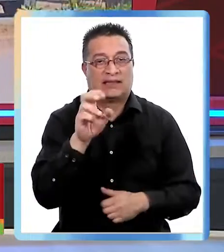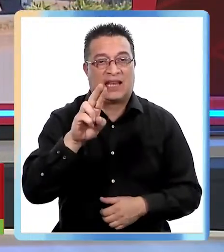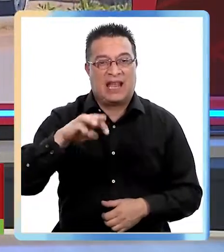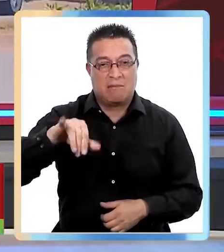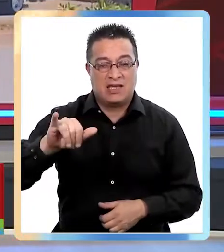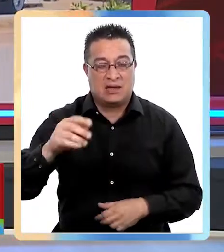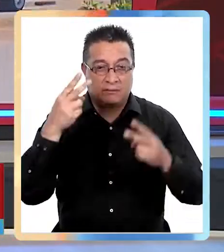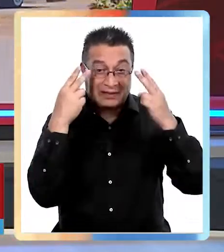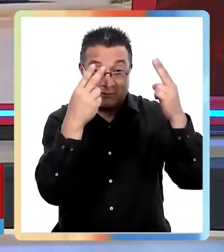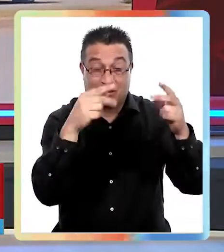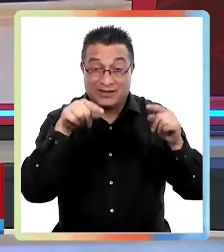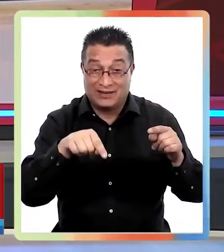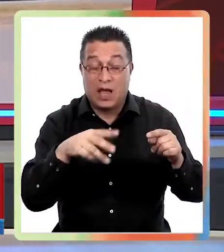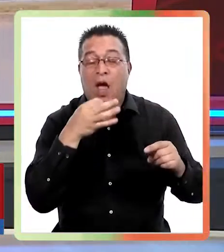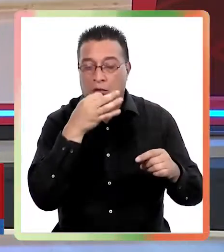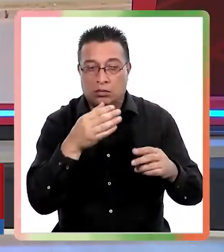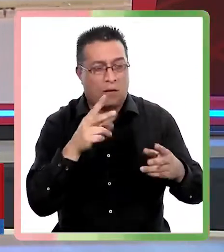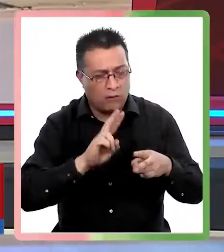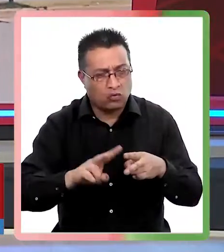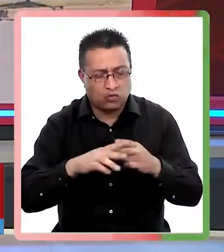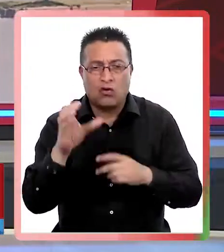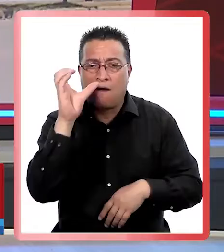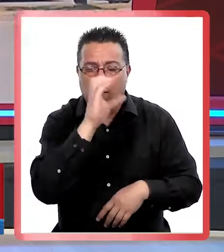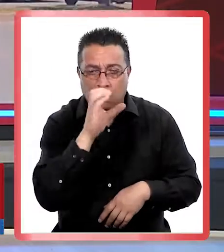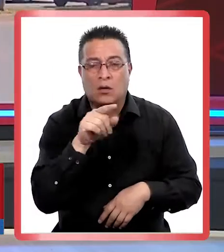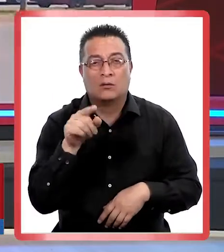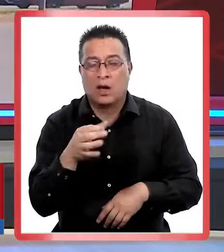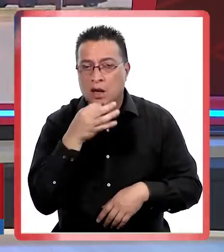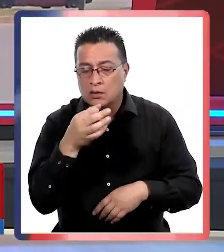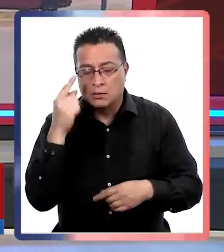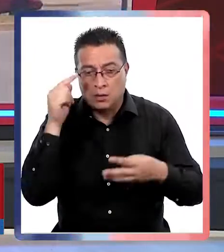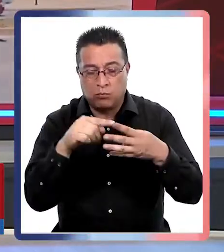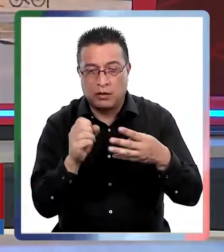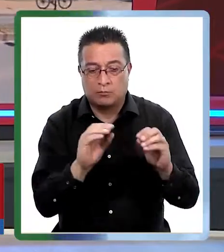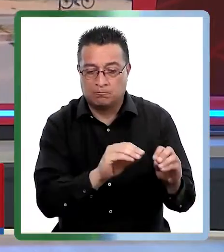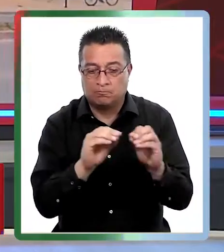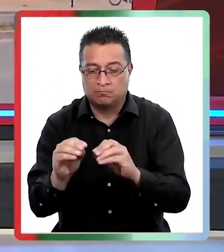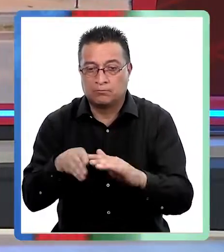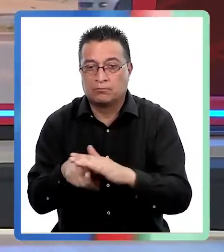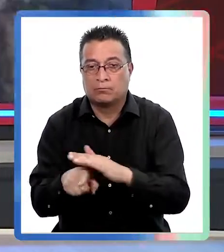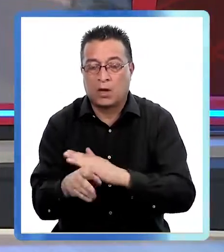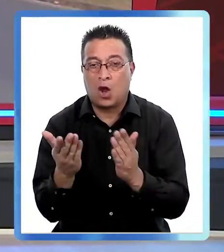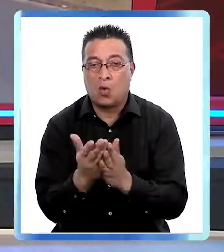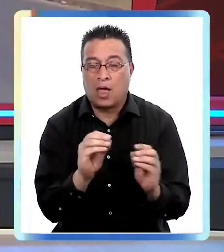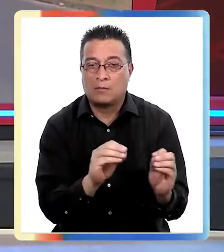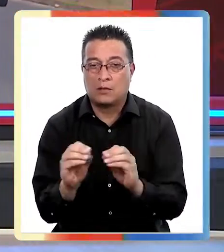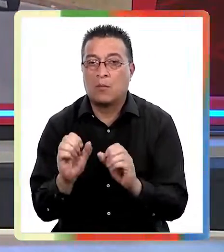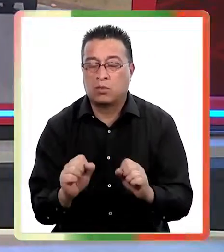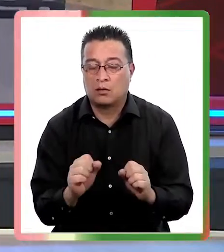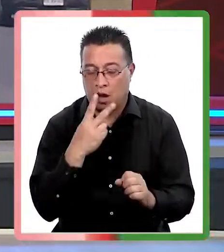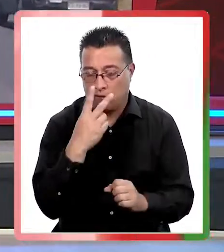de Transportes del Maule y los transportistas para buscar una solución. Entre las ideas planteadas está retrasar el horario de ingreso a los colegios.